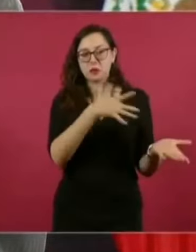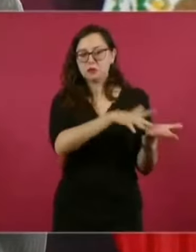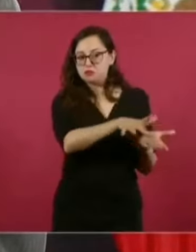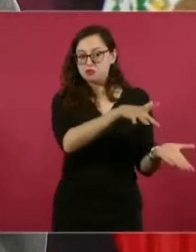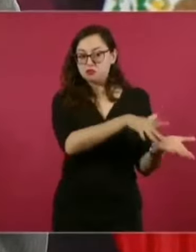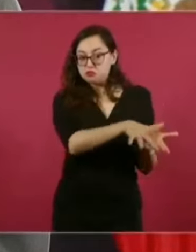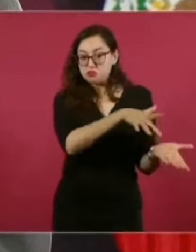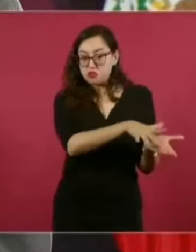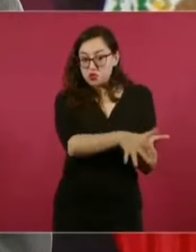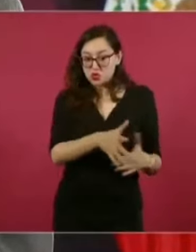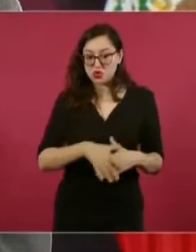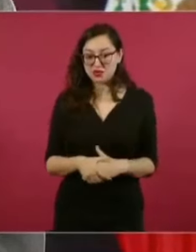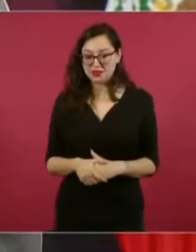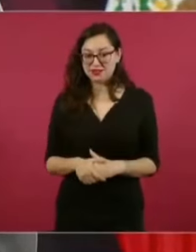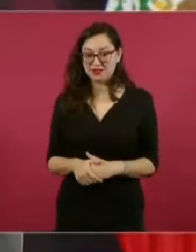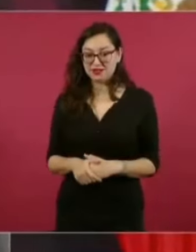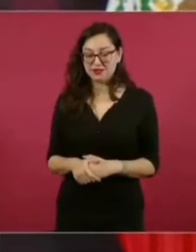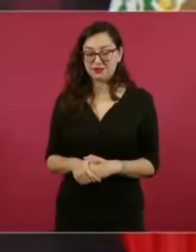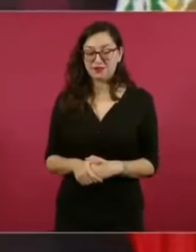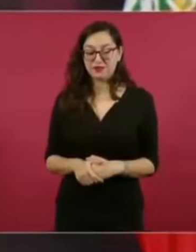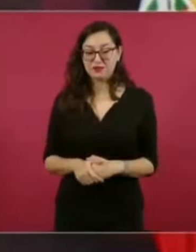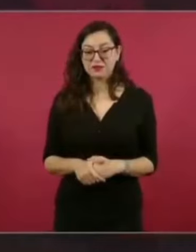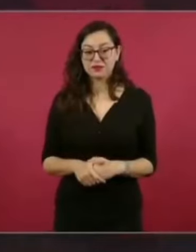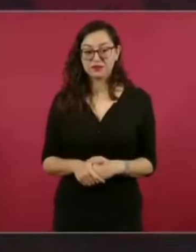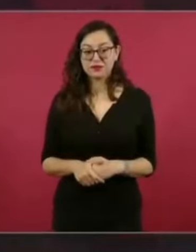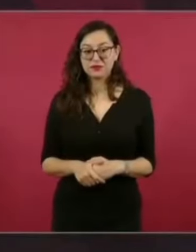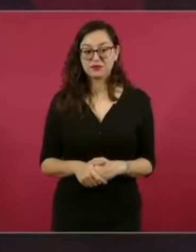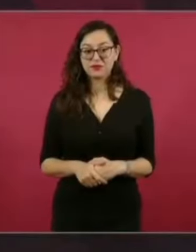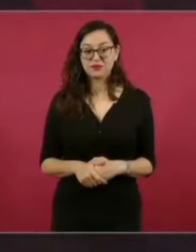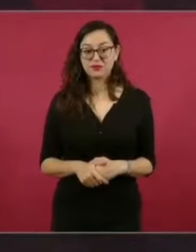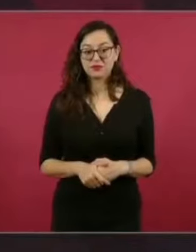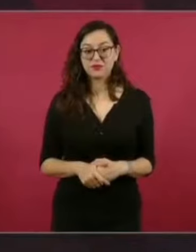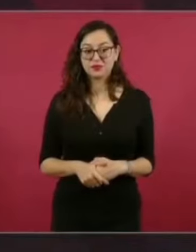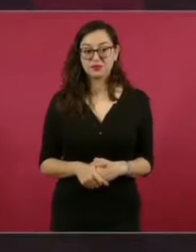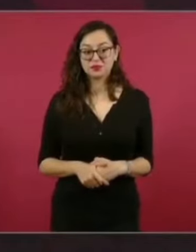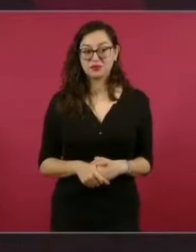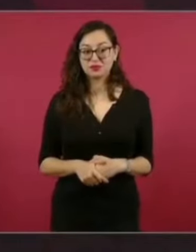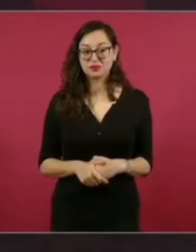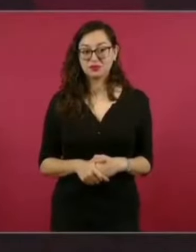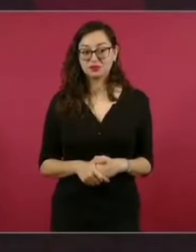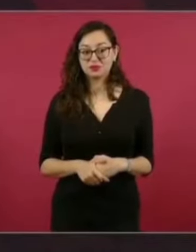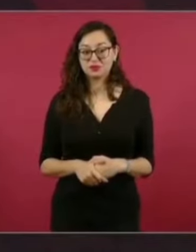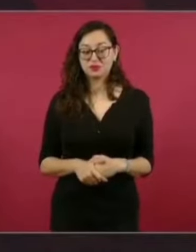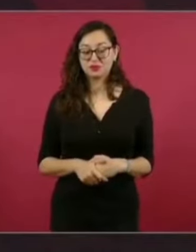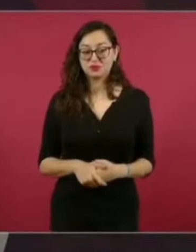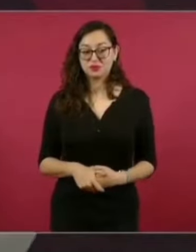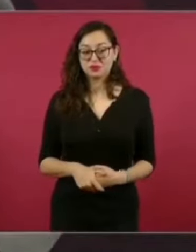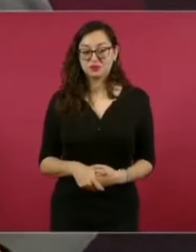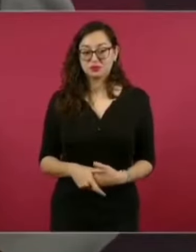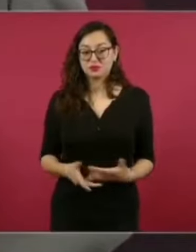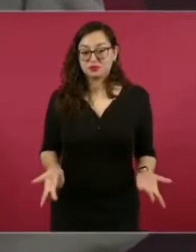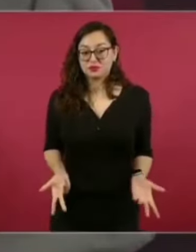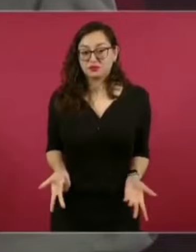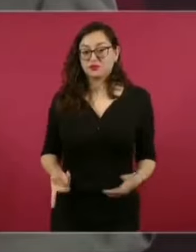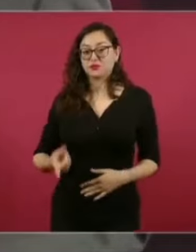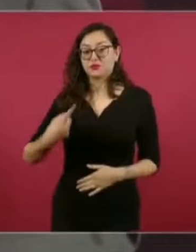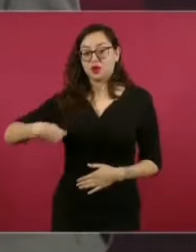Dice, no vivimos del gobierno,